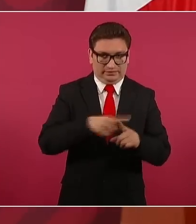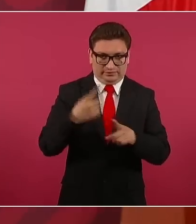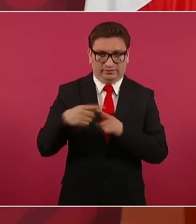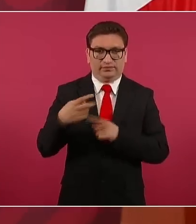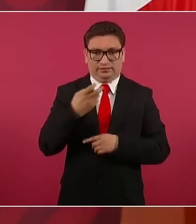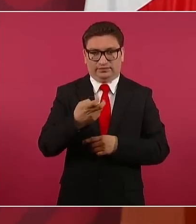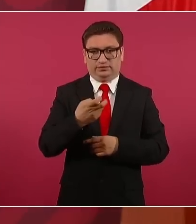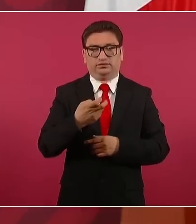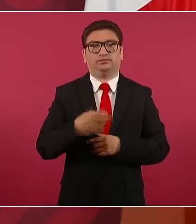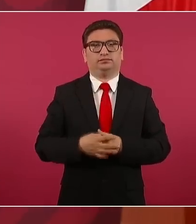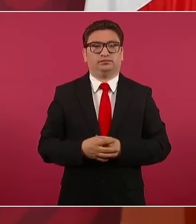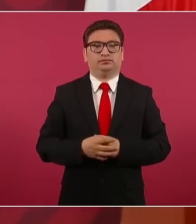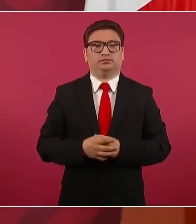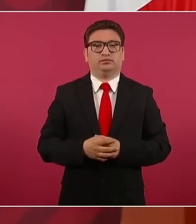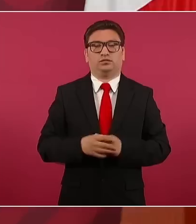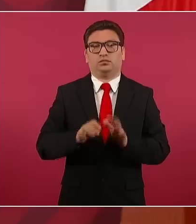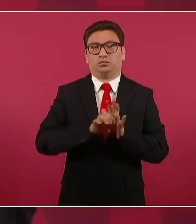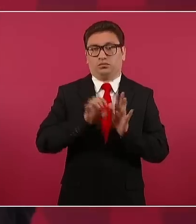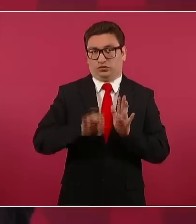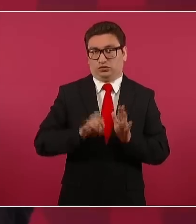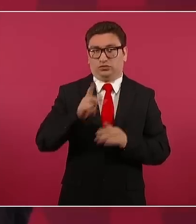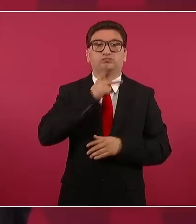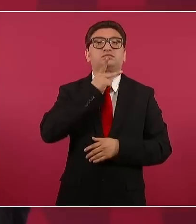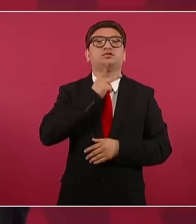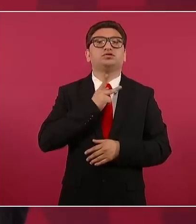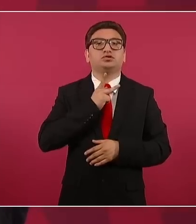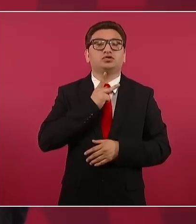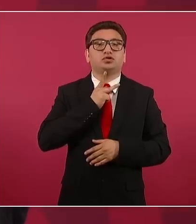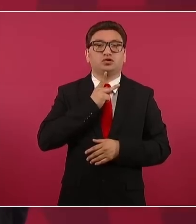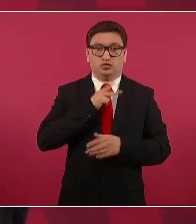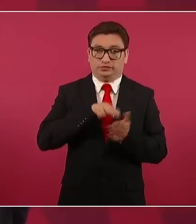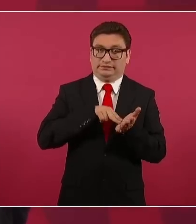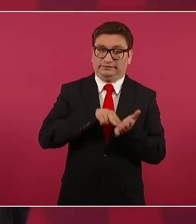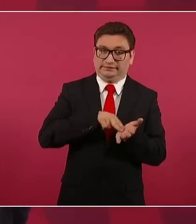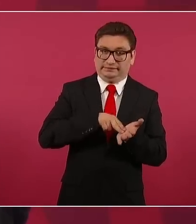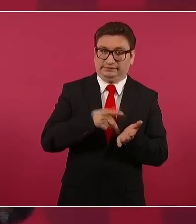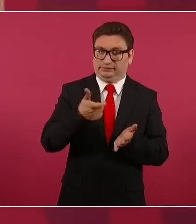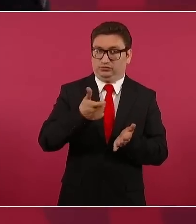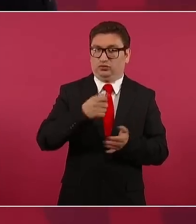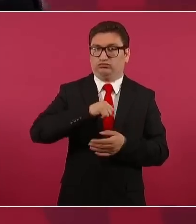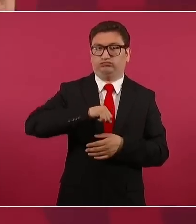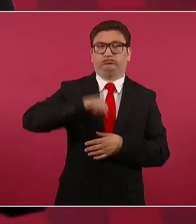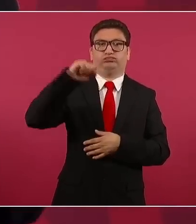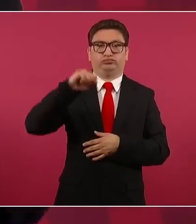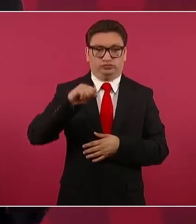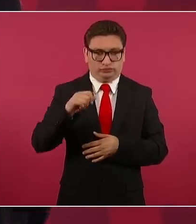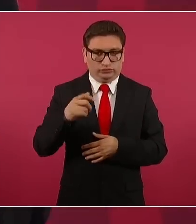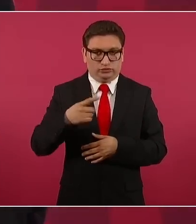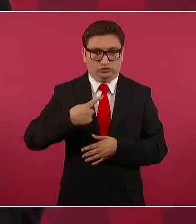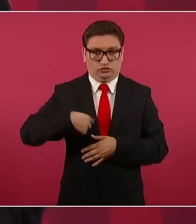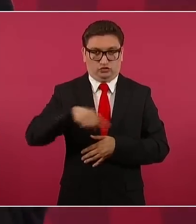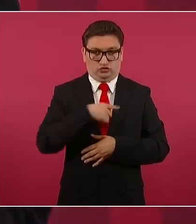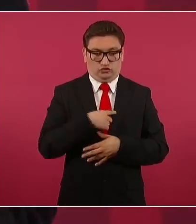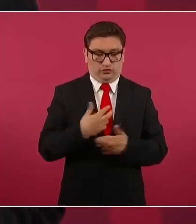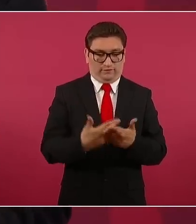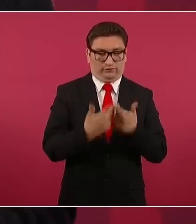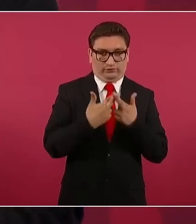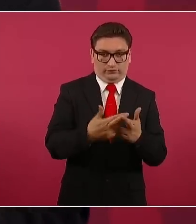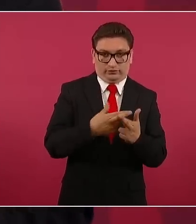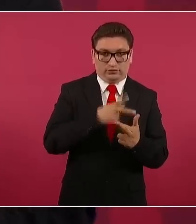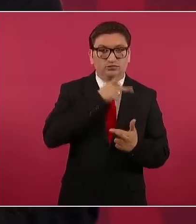como está arriba el precio del petróleo crudo, los excedentes los estamos utilizando,